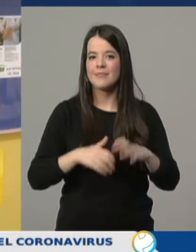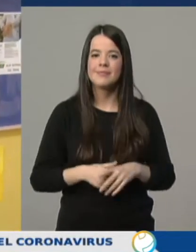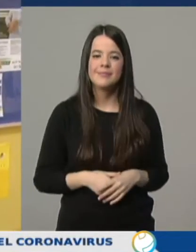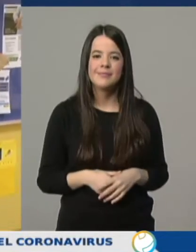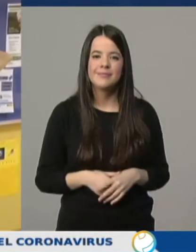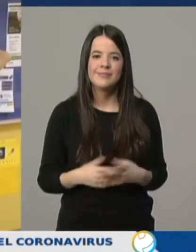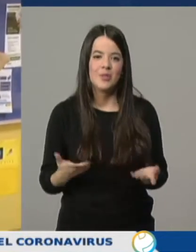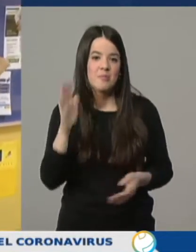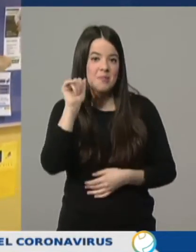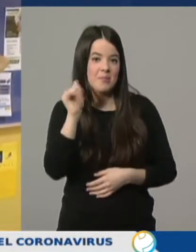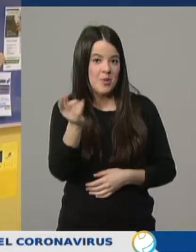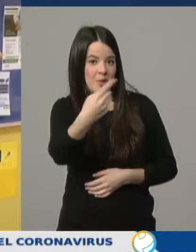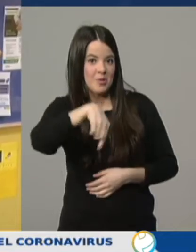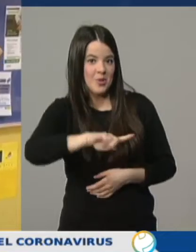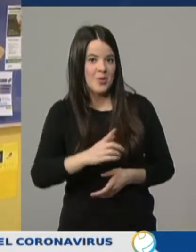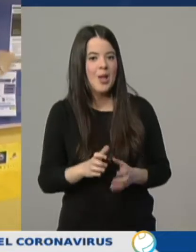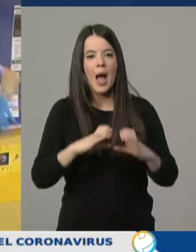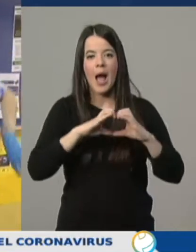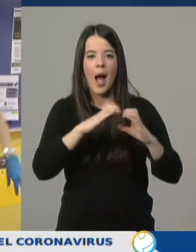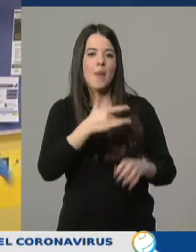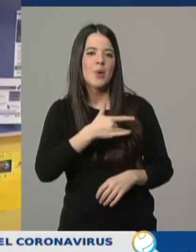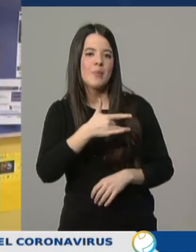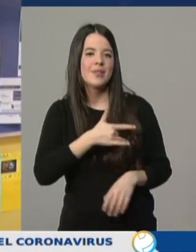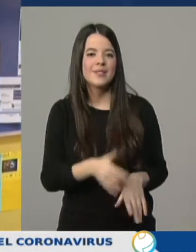me despido de vosotros. Amor, amor.